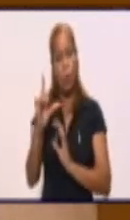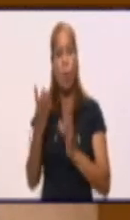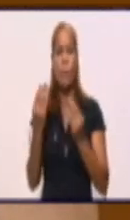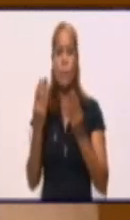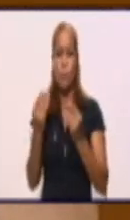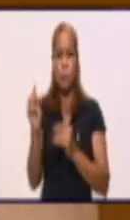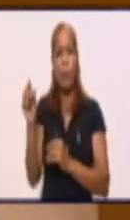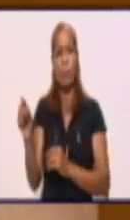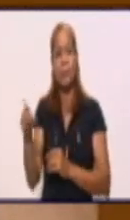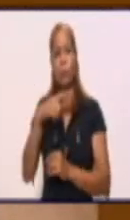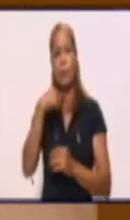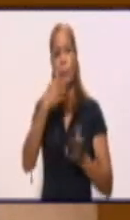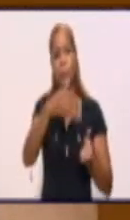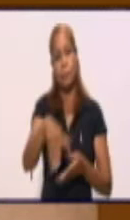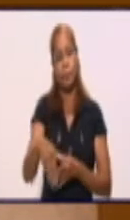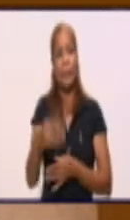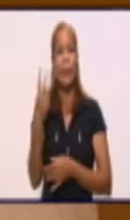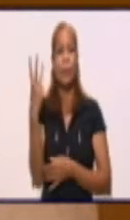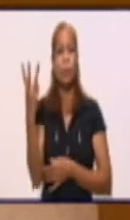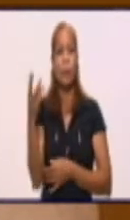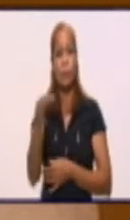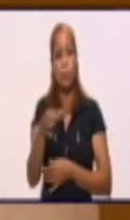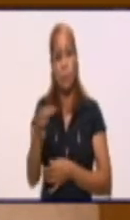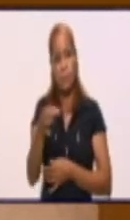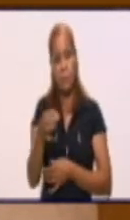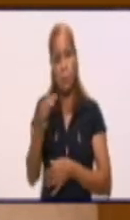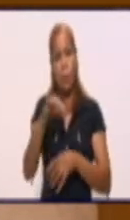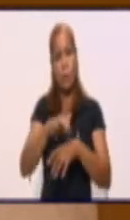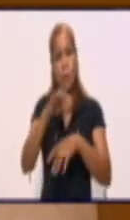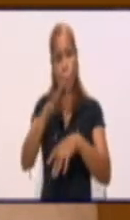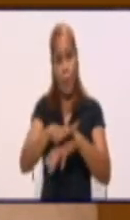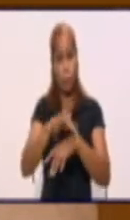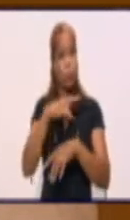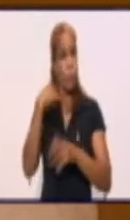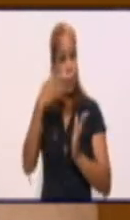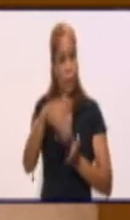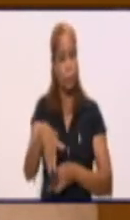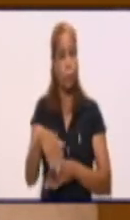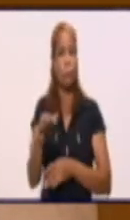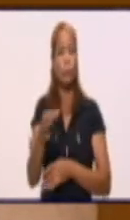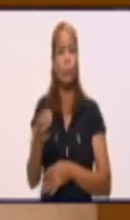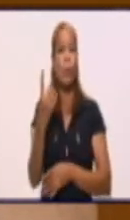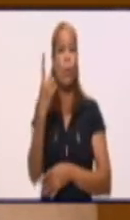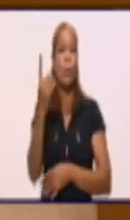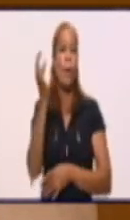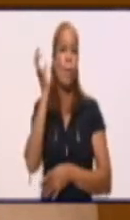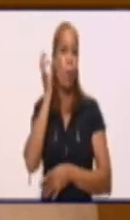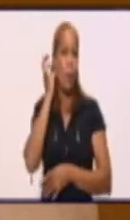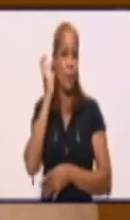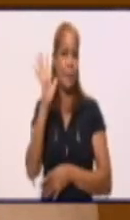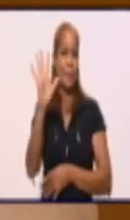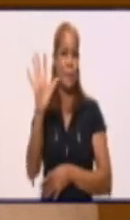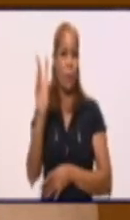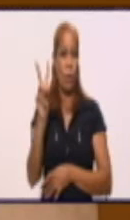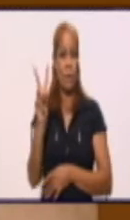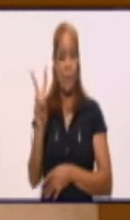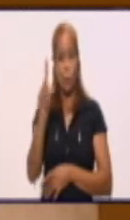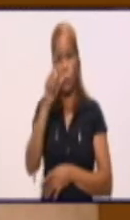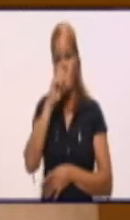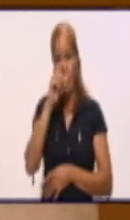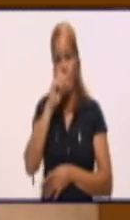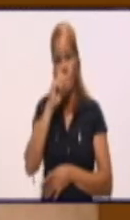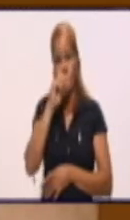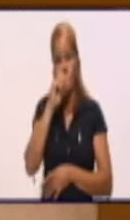Los 3 fallecidos pertenecen al municipio de Río Cauto. Una fallecida femenina de 52 años de edad con